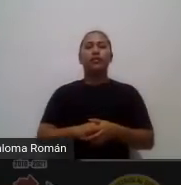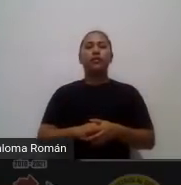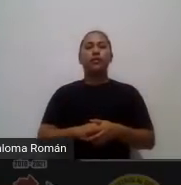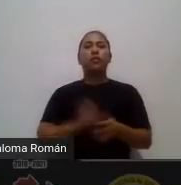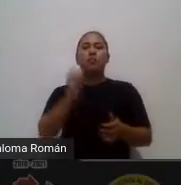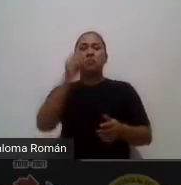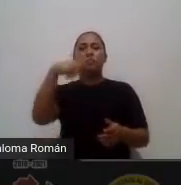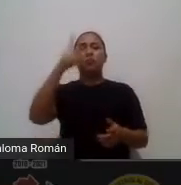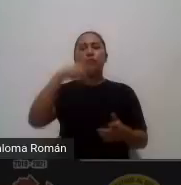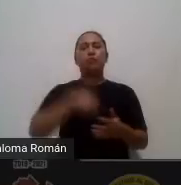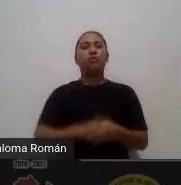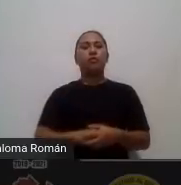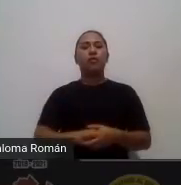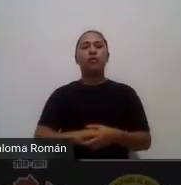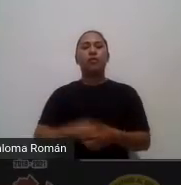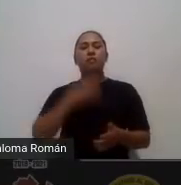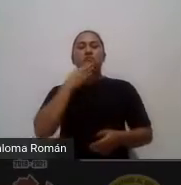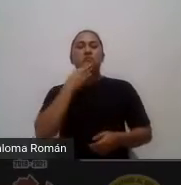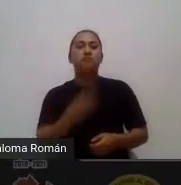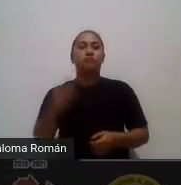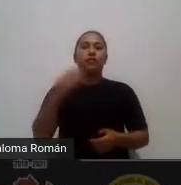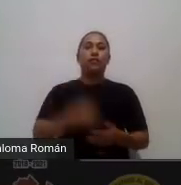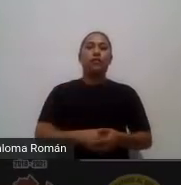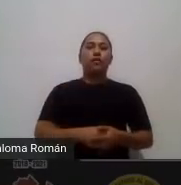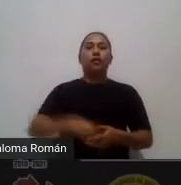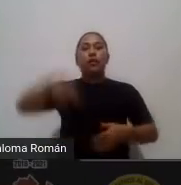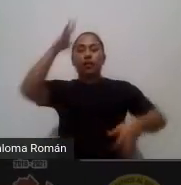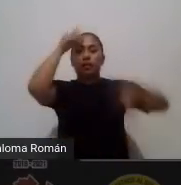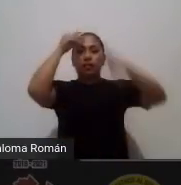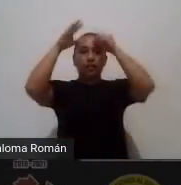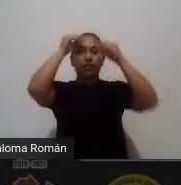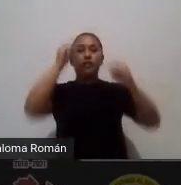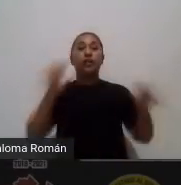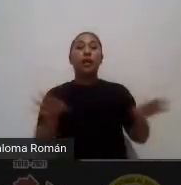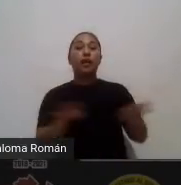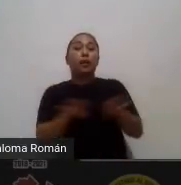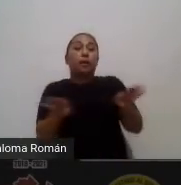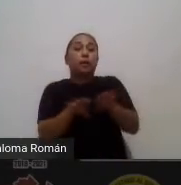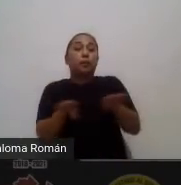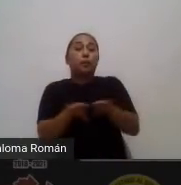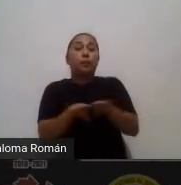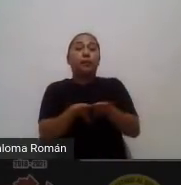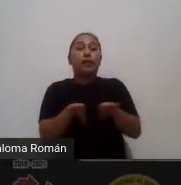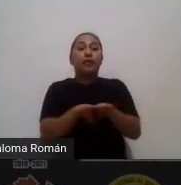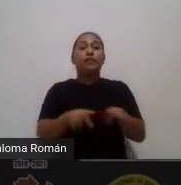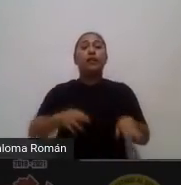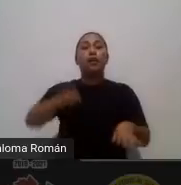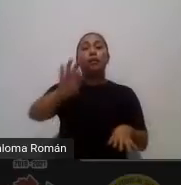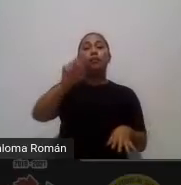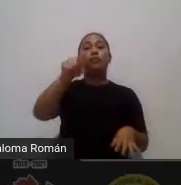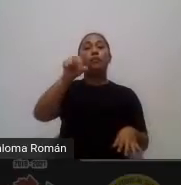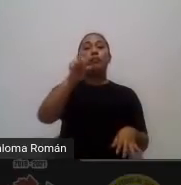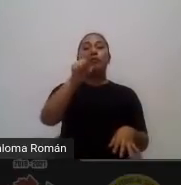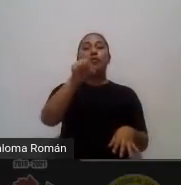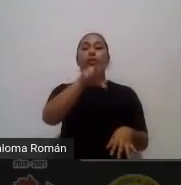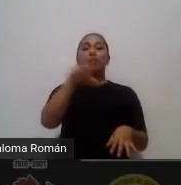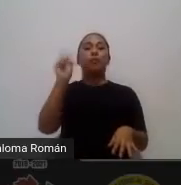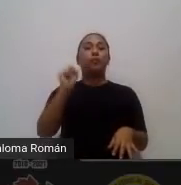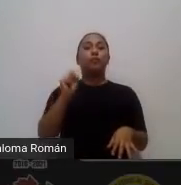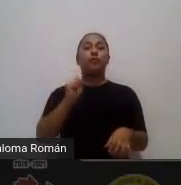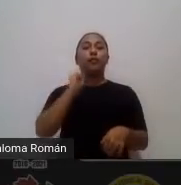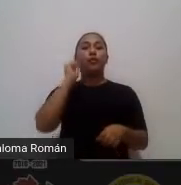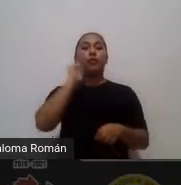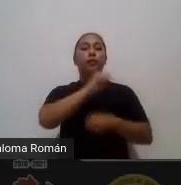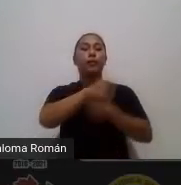ok bueno el aprendizaje basado en fenómenos tiene muy definidas las funciones de cada